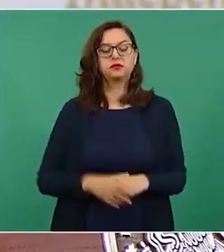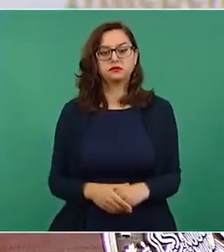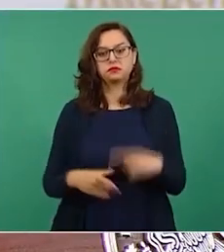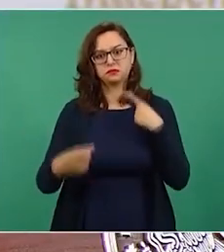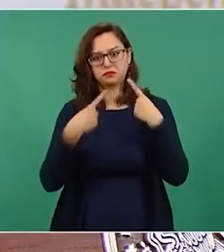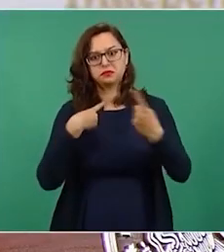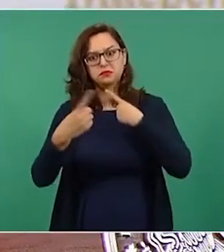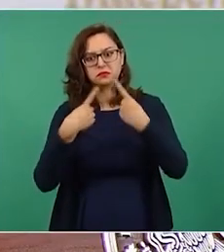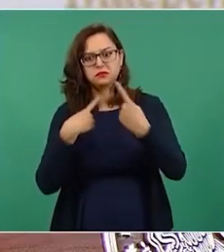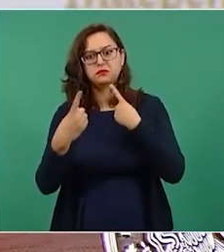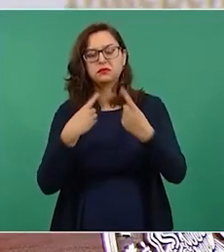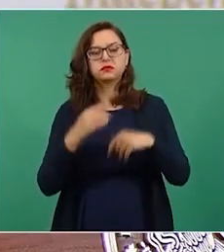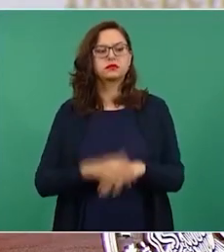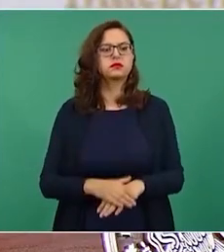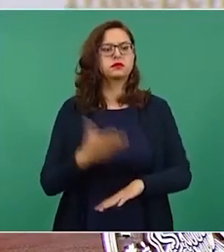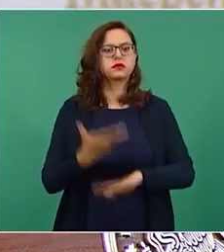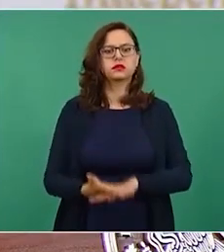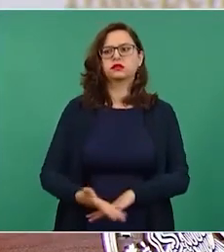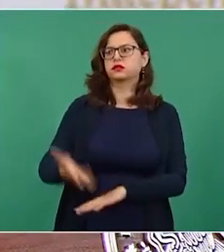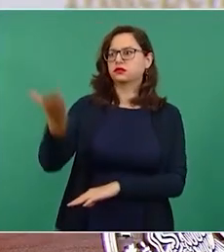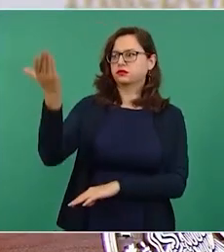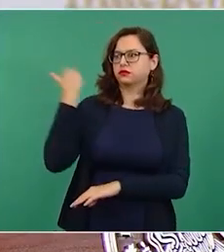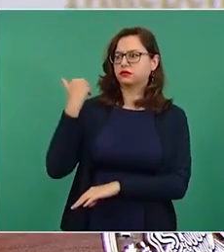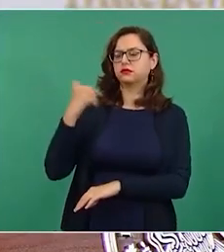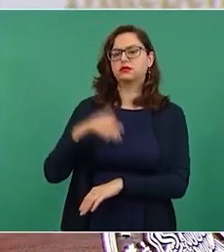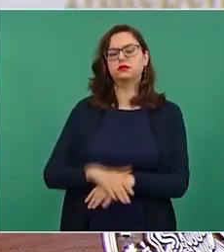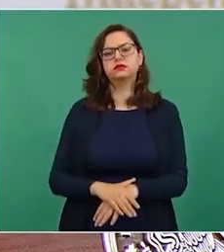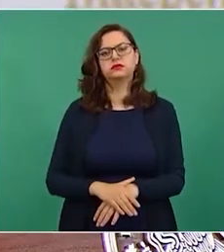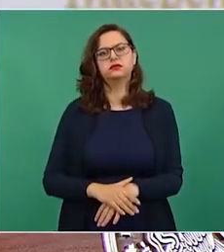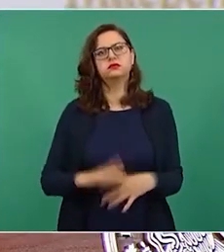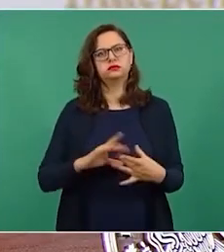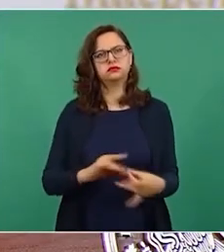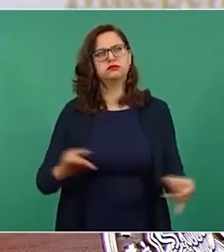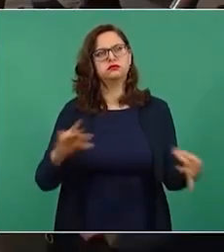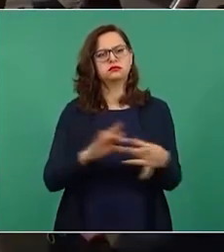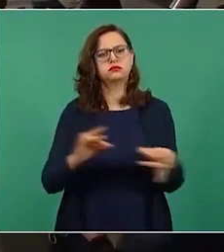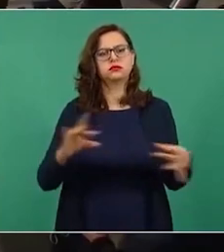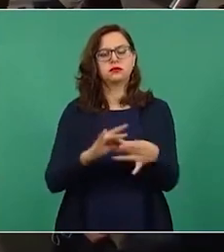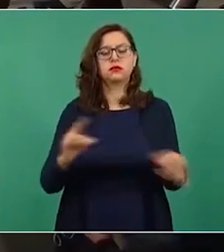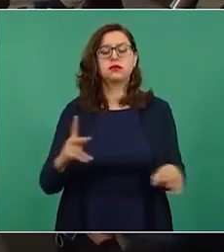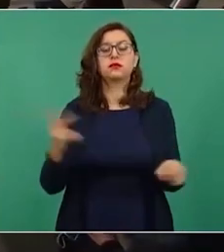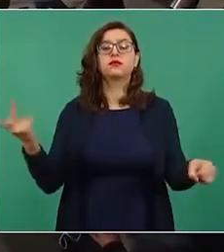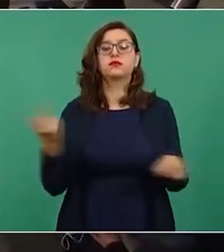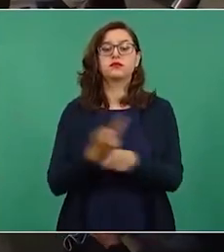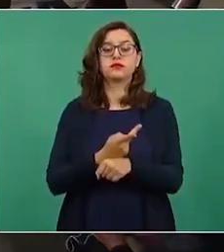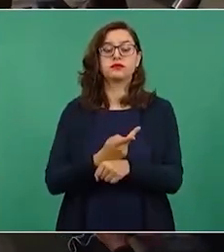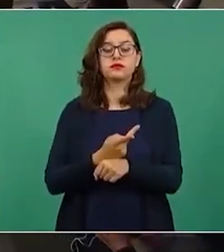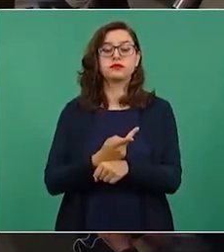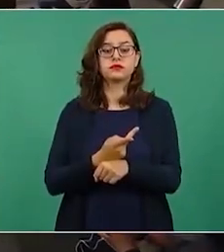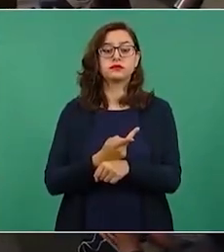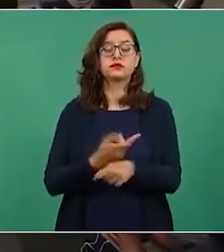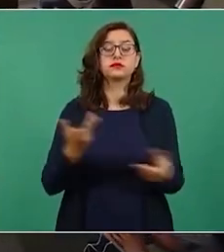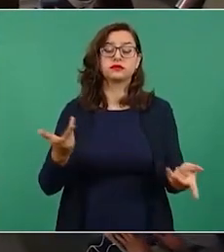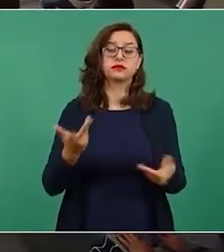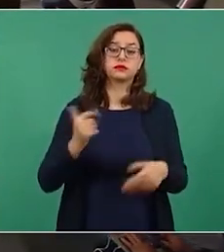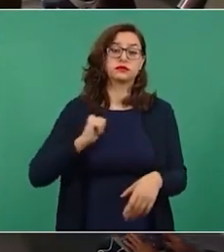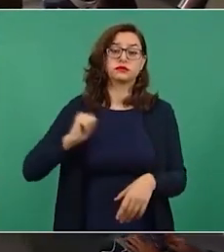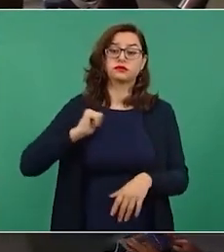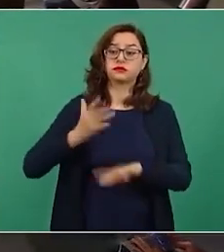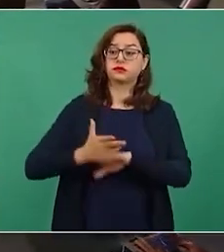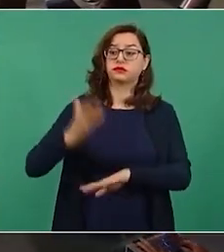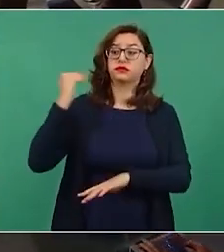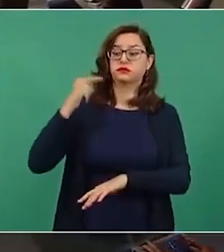que se omitió el debate cuando la llamada reforma energética